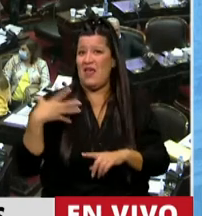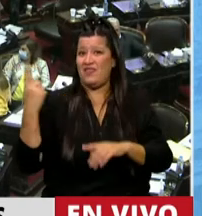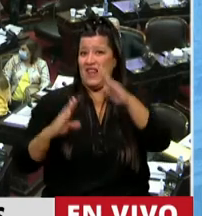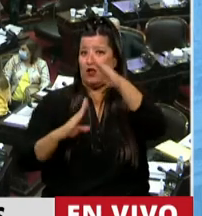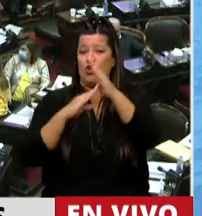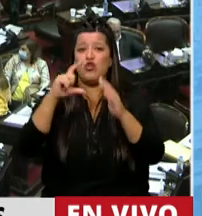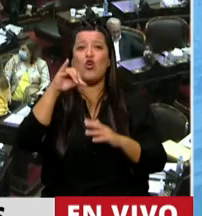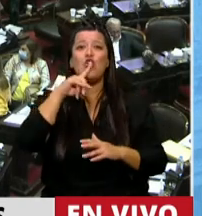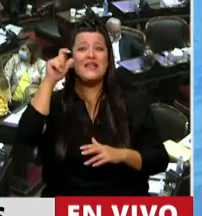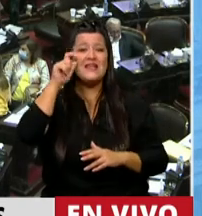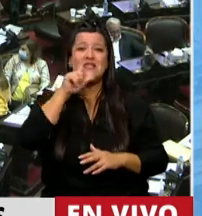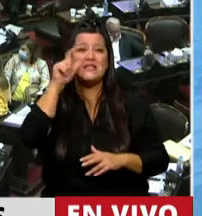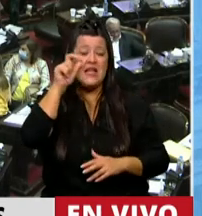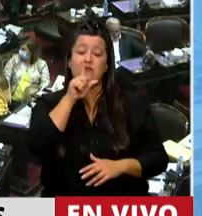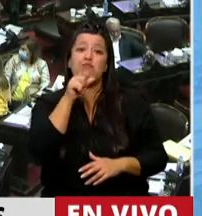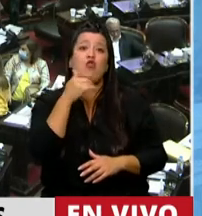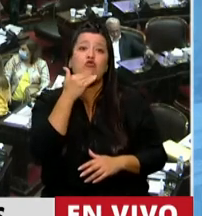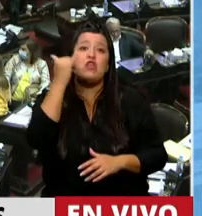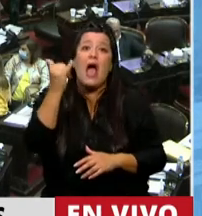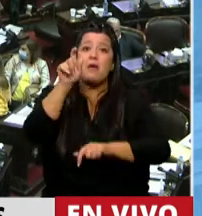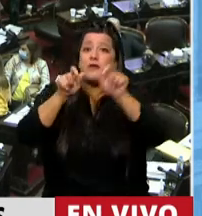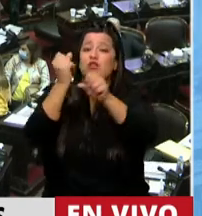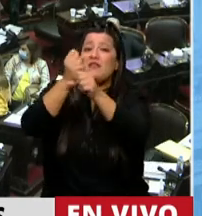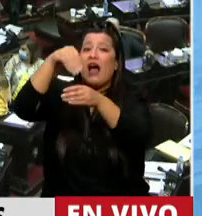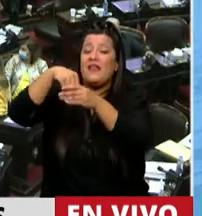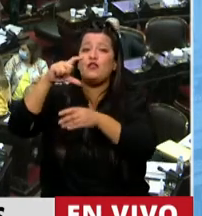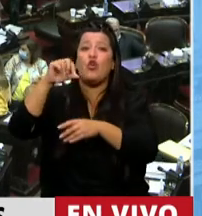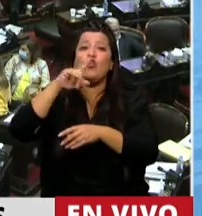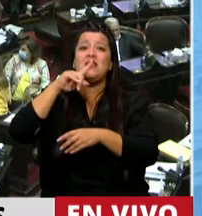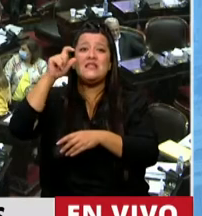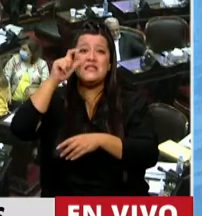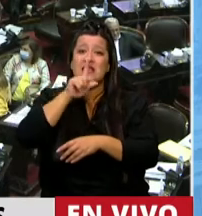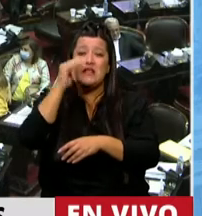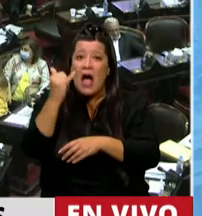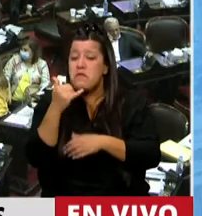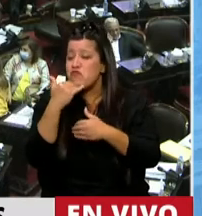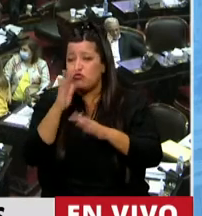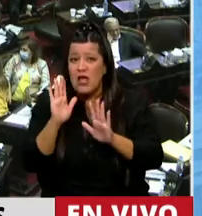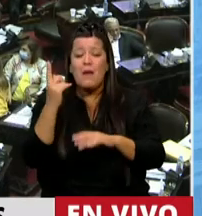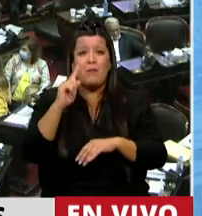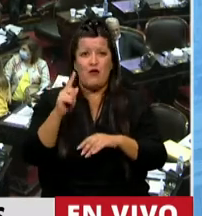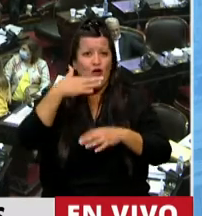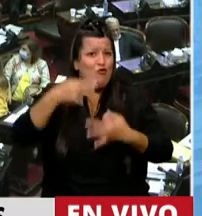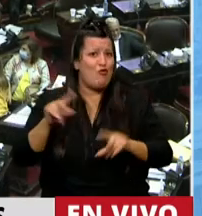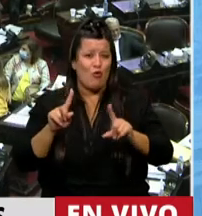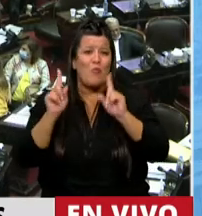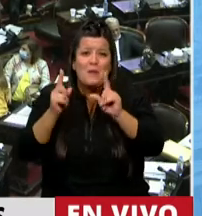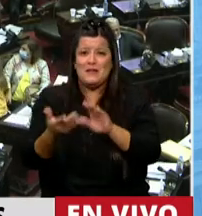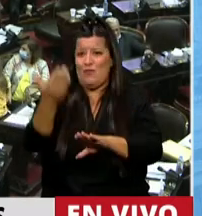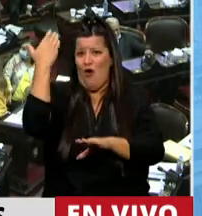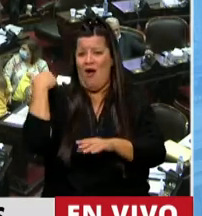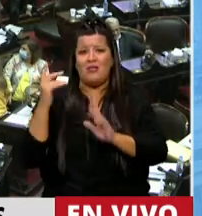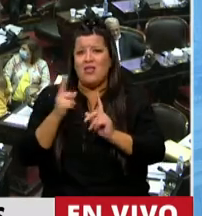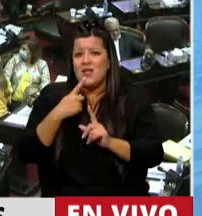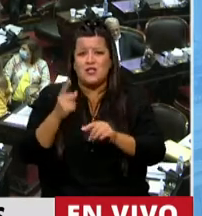del CONICET, no sé si hay alguna autoridad del CONICET, recién se anunció que estaba acá presente, incumple con lo anunciado tal como ocurrió con la